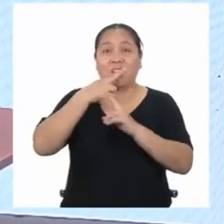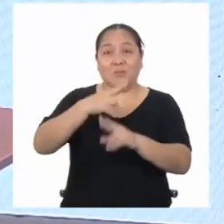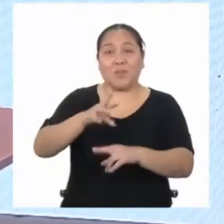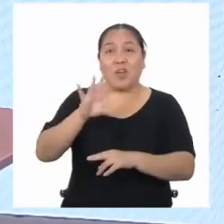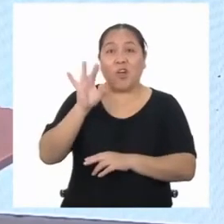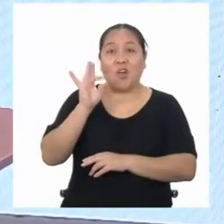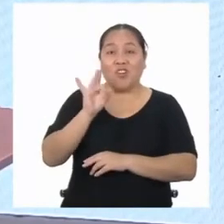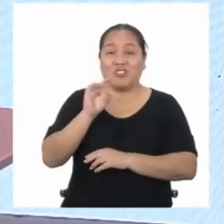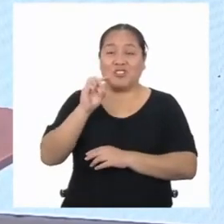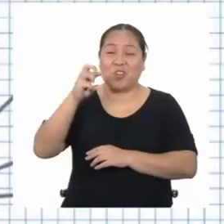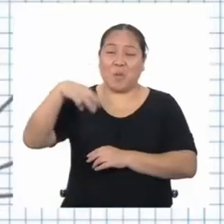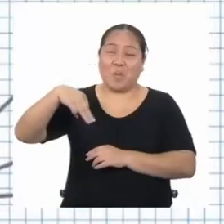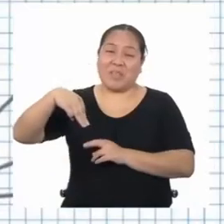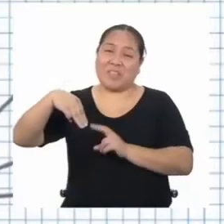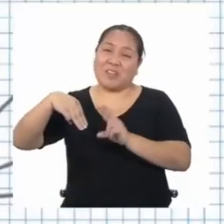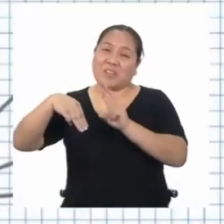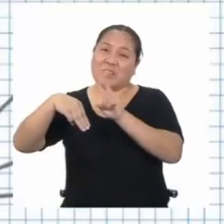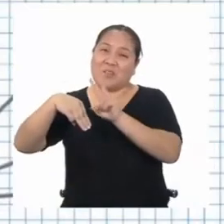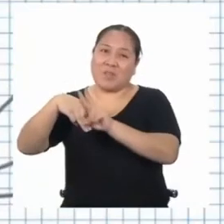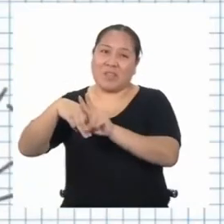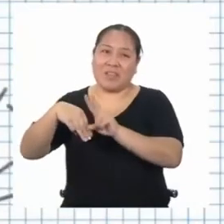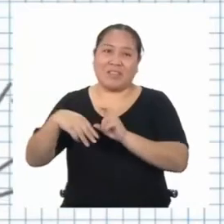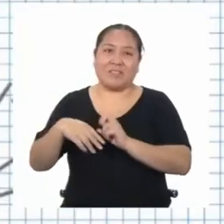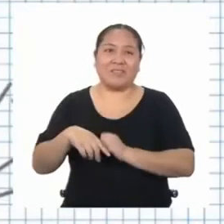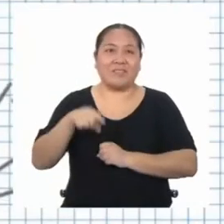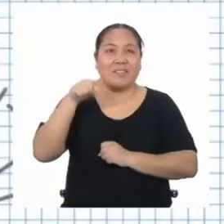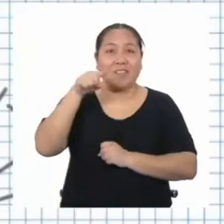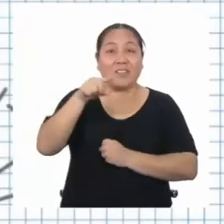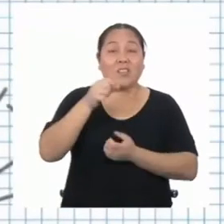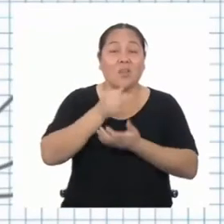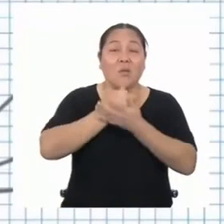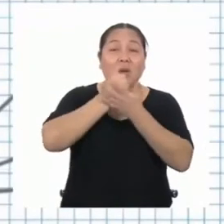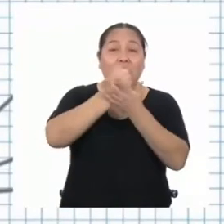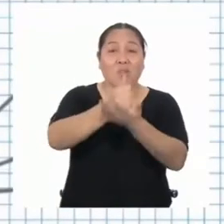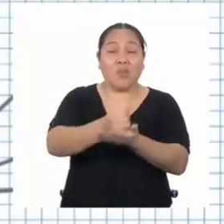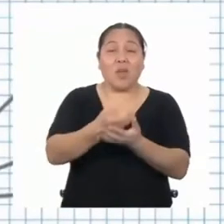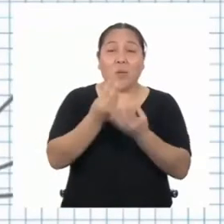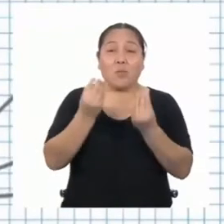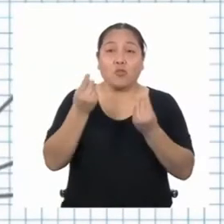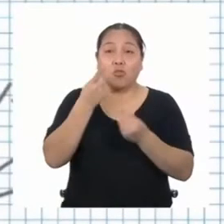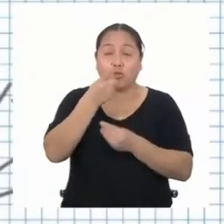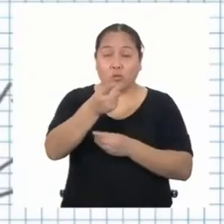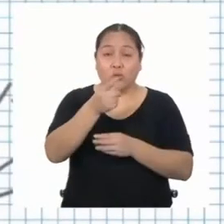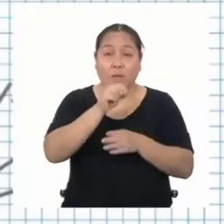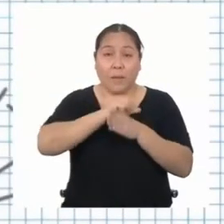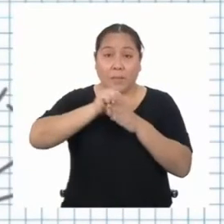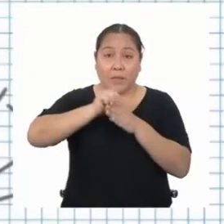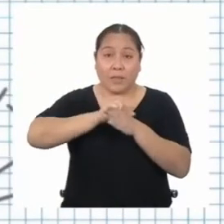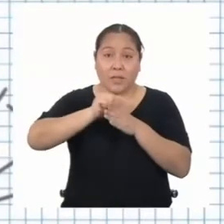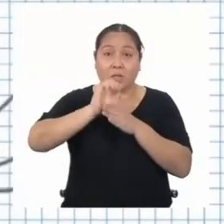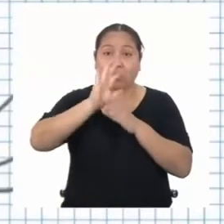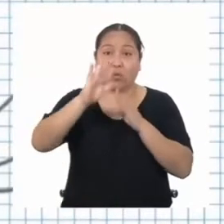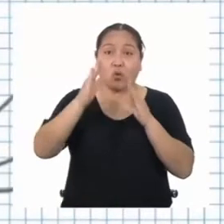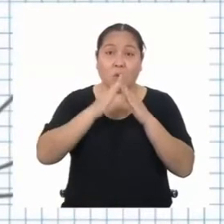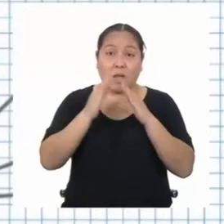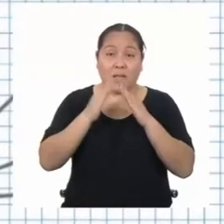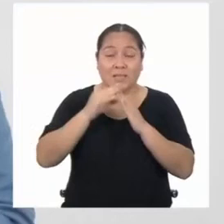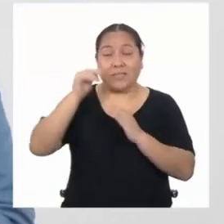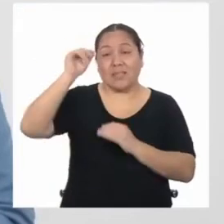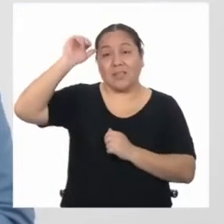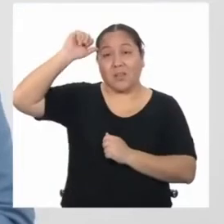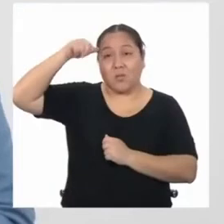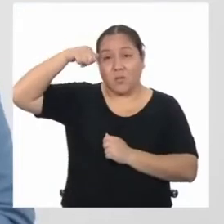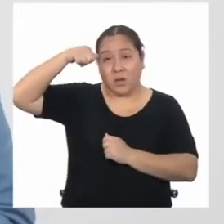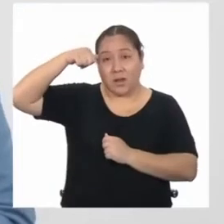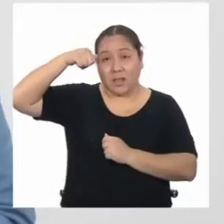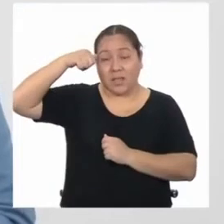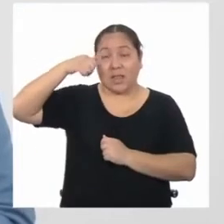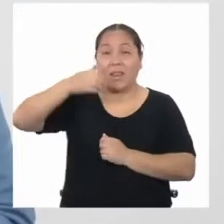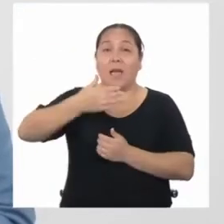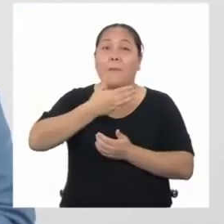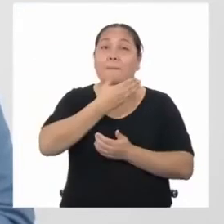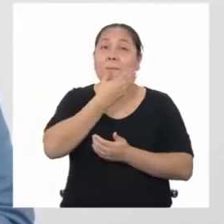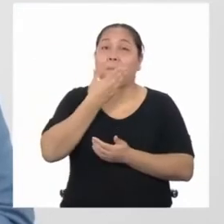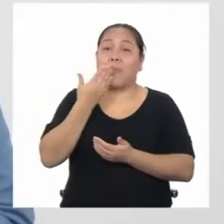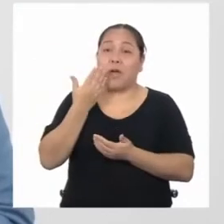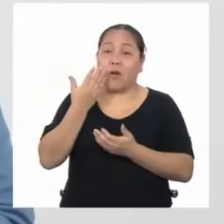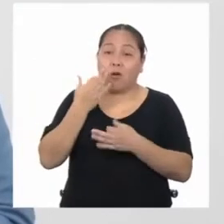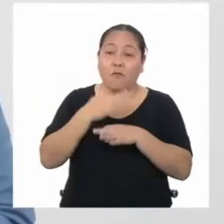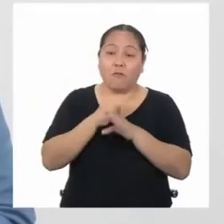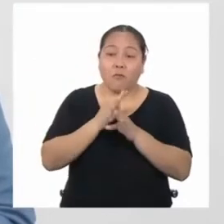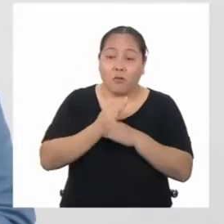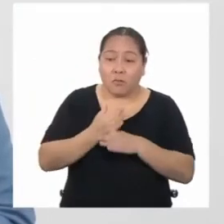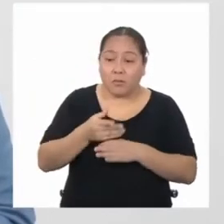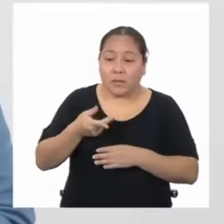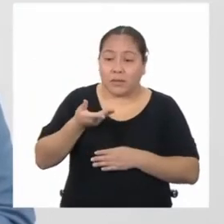8 metros cuadrados. Eso le va a servir mucho cuando practiquen en casa. Recuerden, la mejor forma de